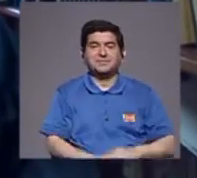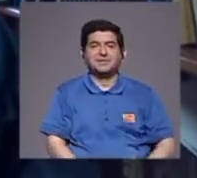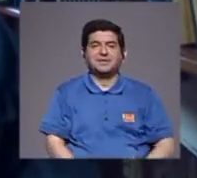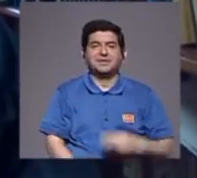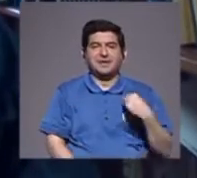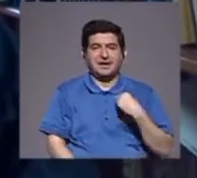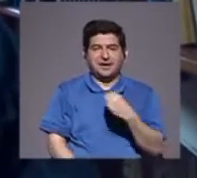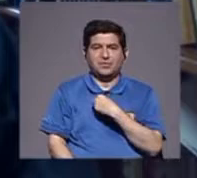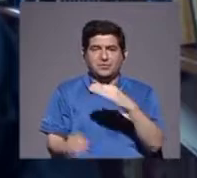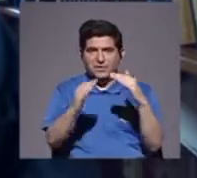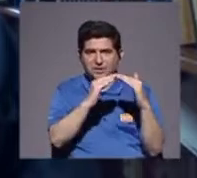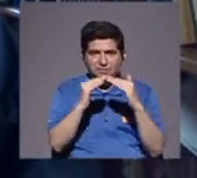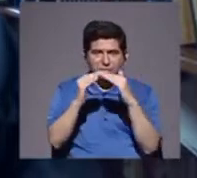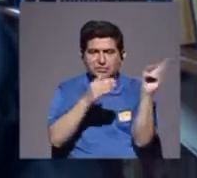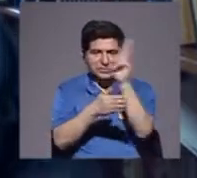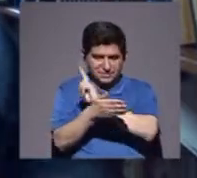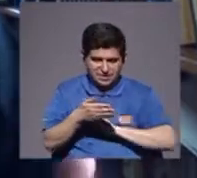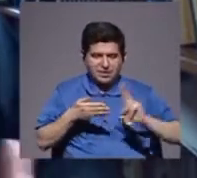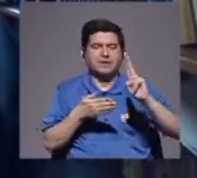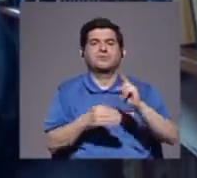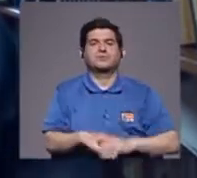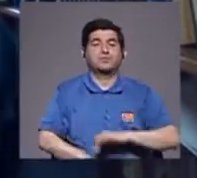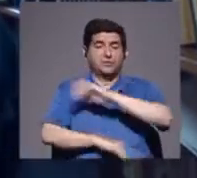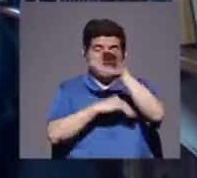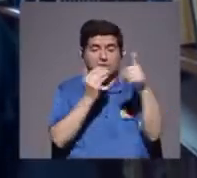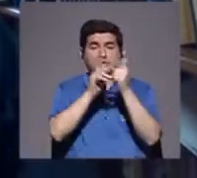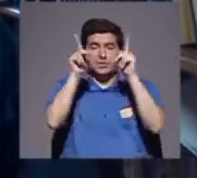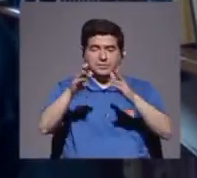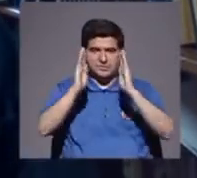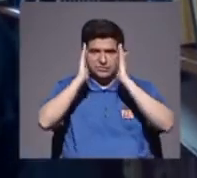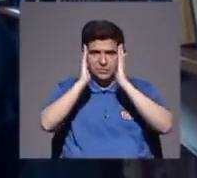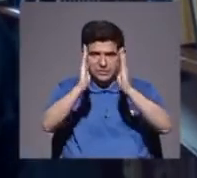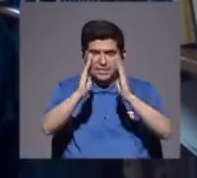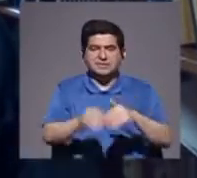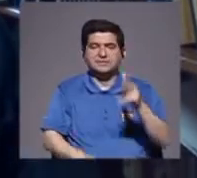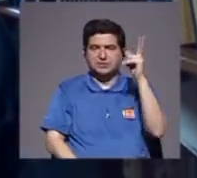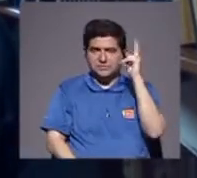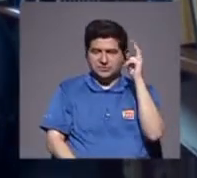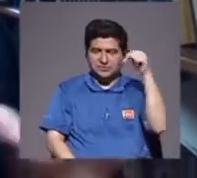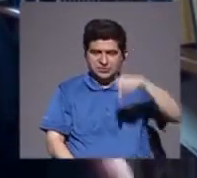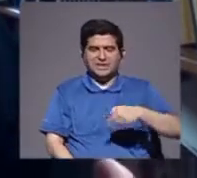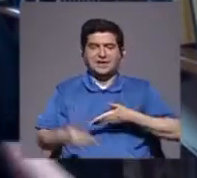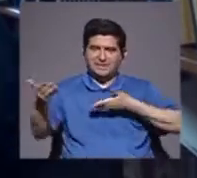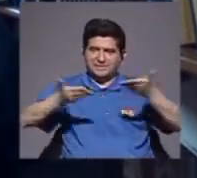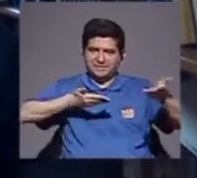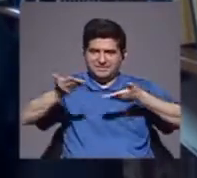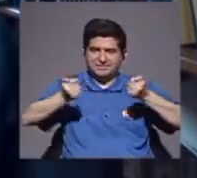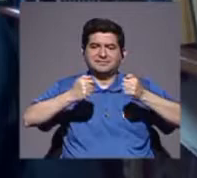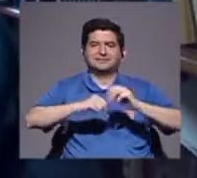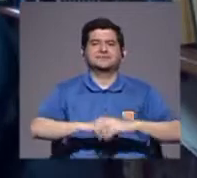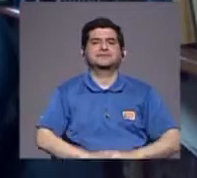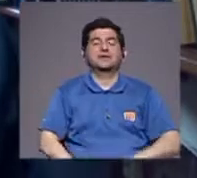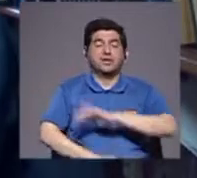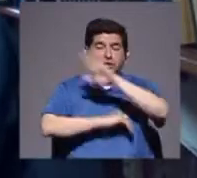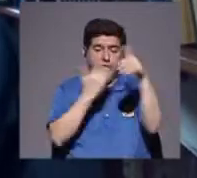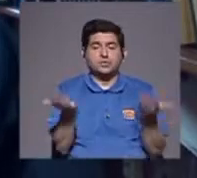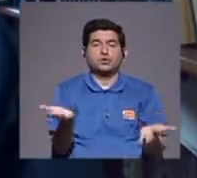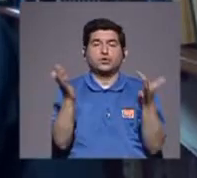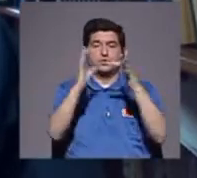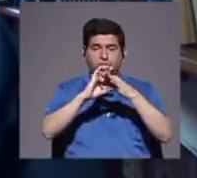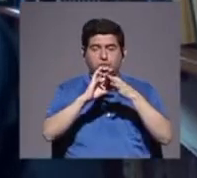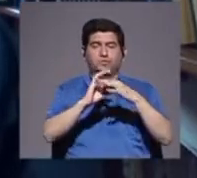de la comunidad universitaria y además todos los que nos ven y nos oyen, aquí estamos para servirles, para que todos juntos